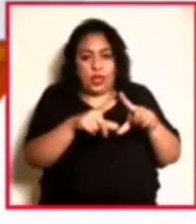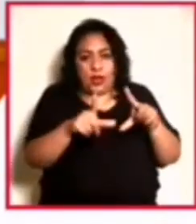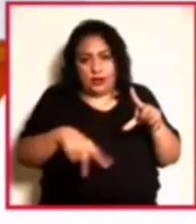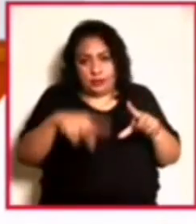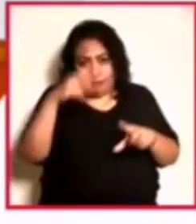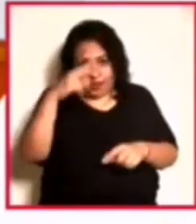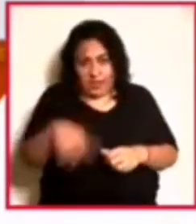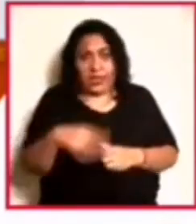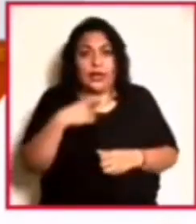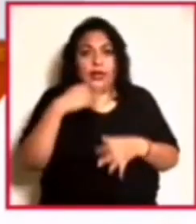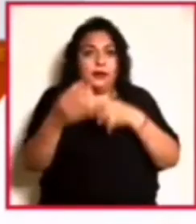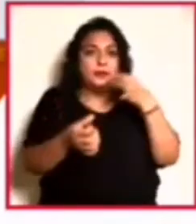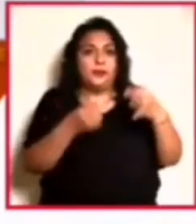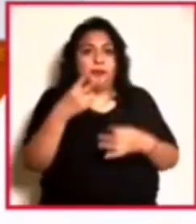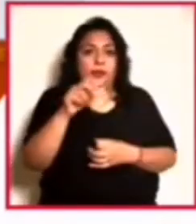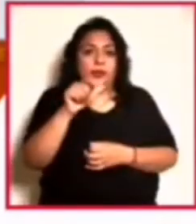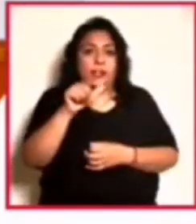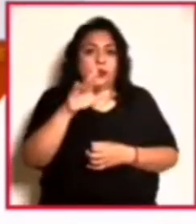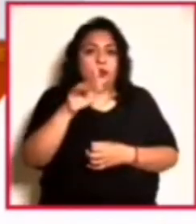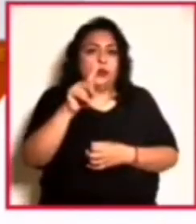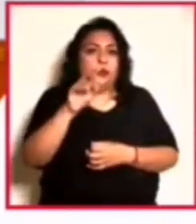Noticias 22, Alberto Aranda.